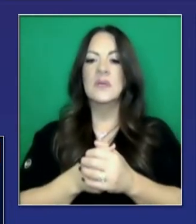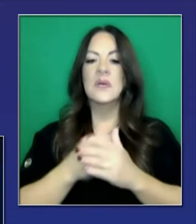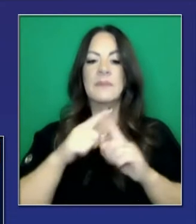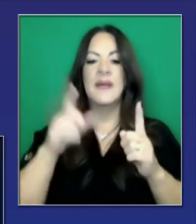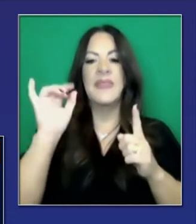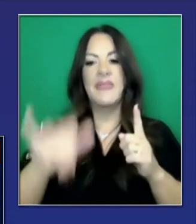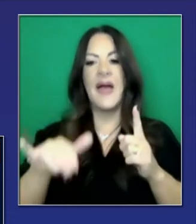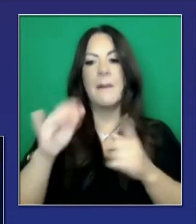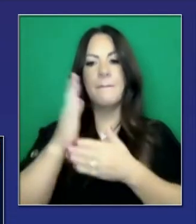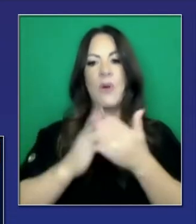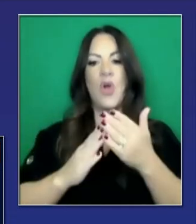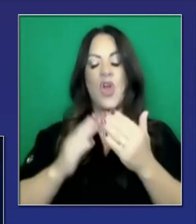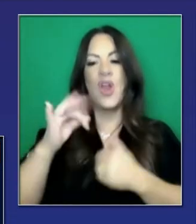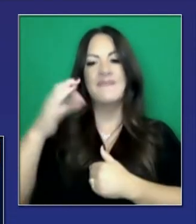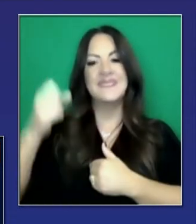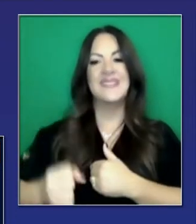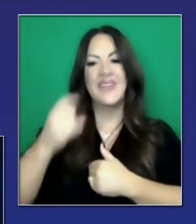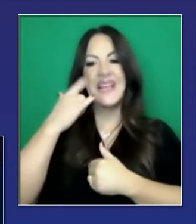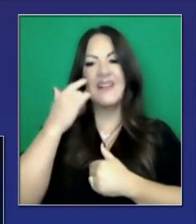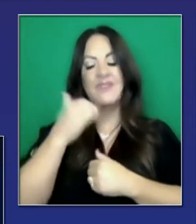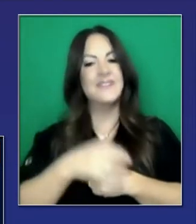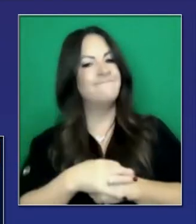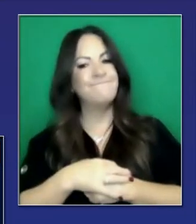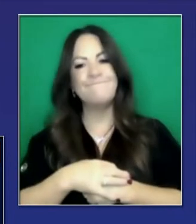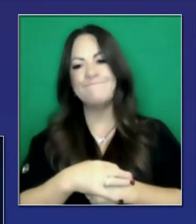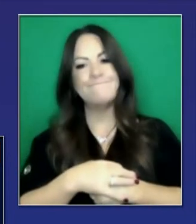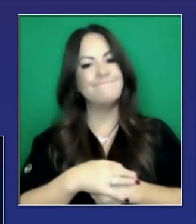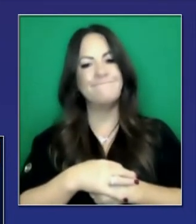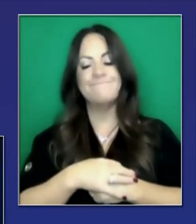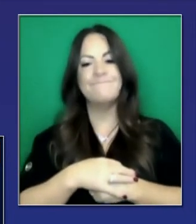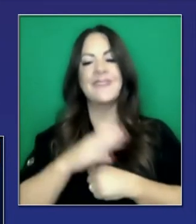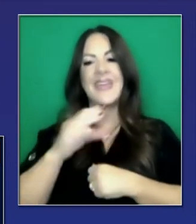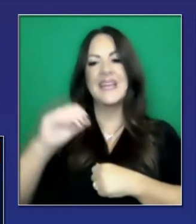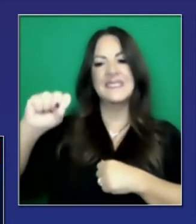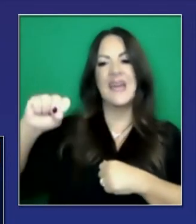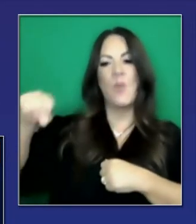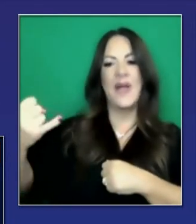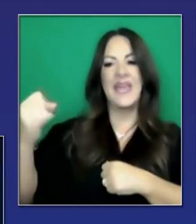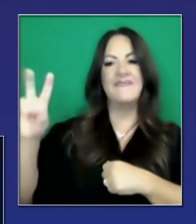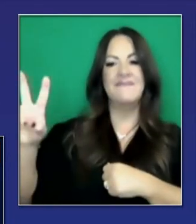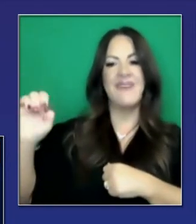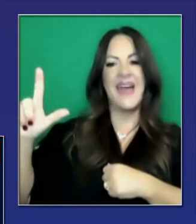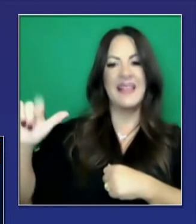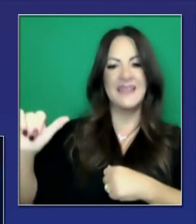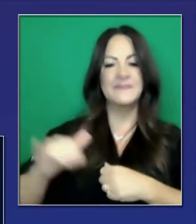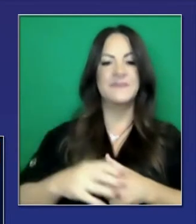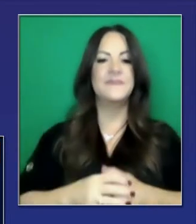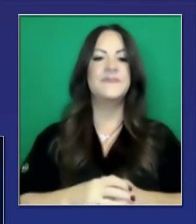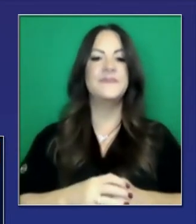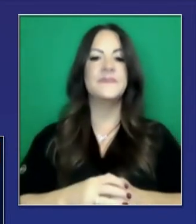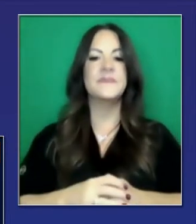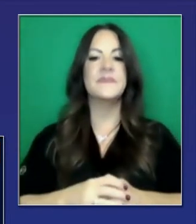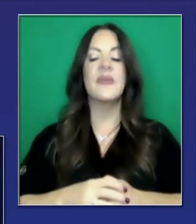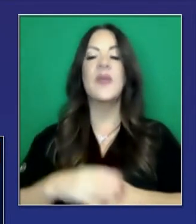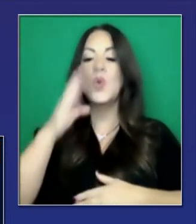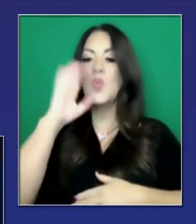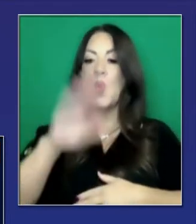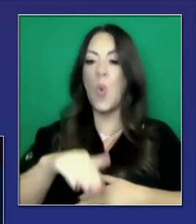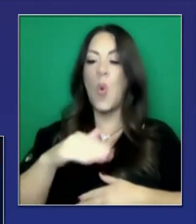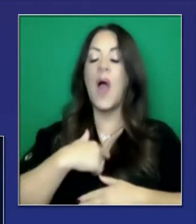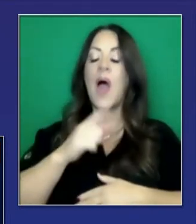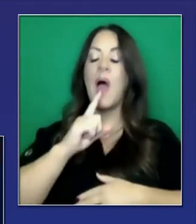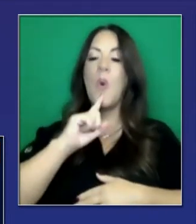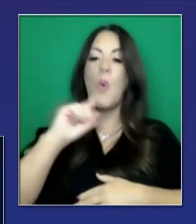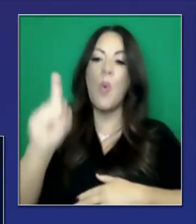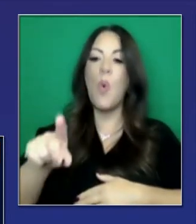una experiencia importante, como por ejemplo lo es en el sur de California y en San Joaquín. Hemos iniciado, como saben